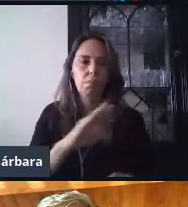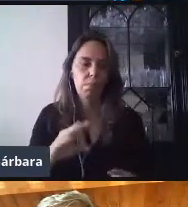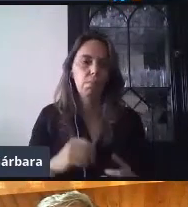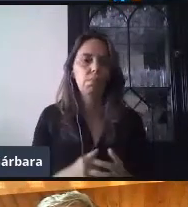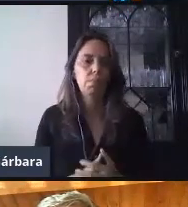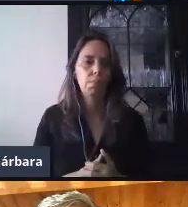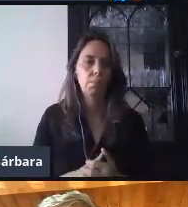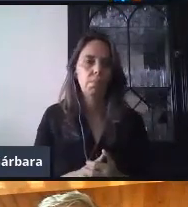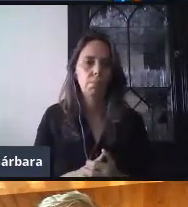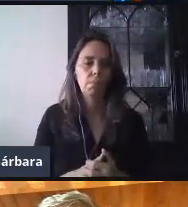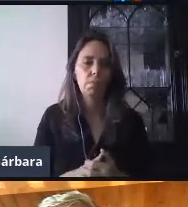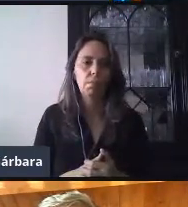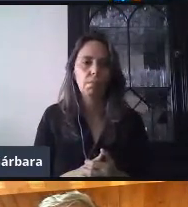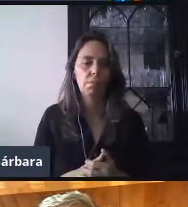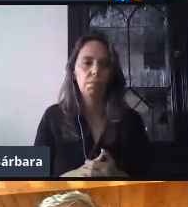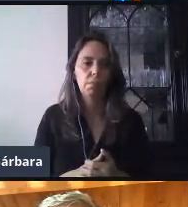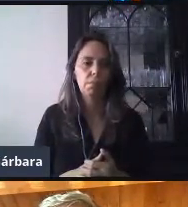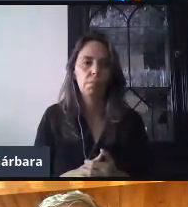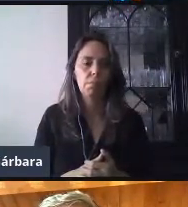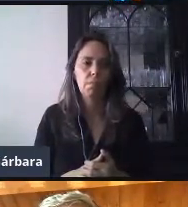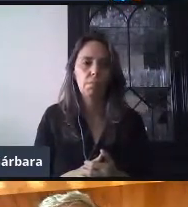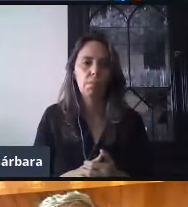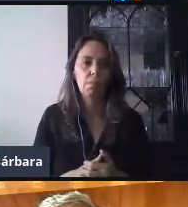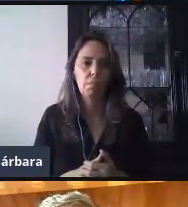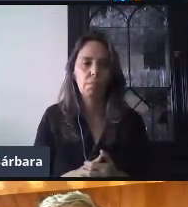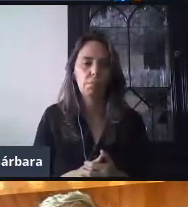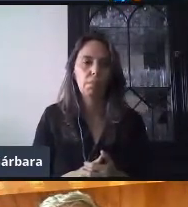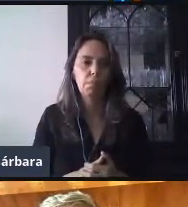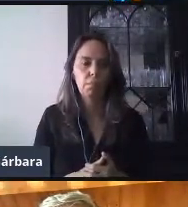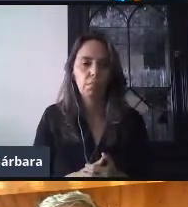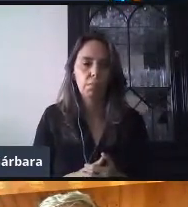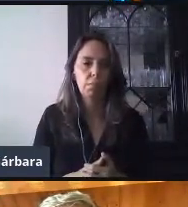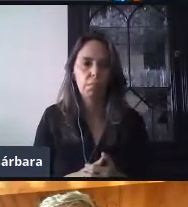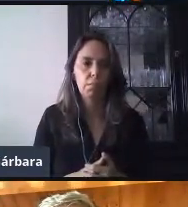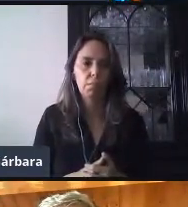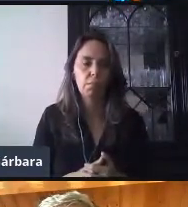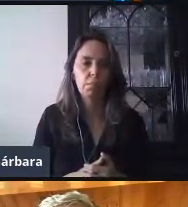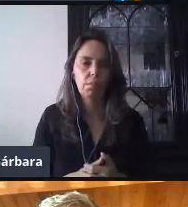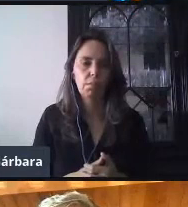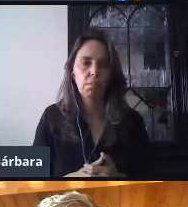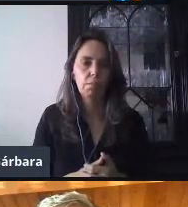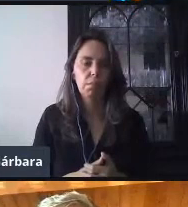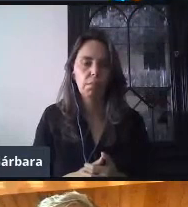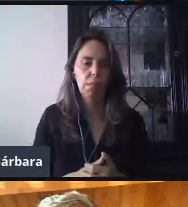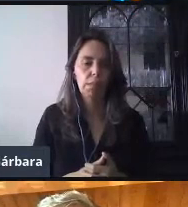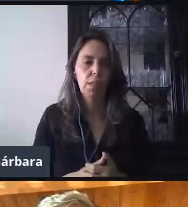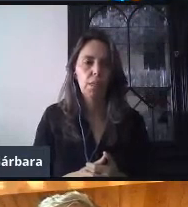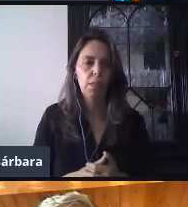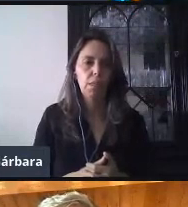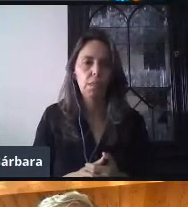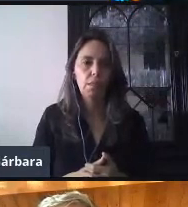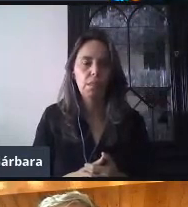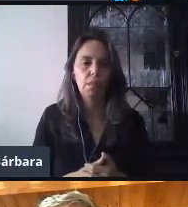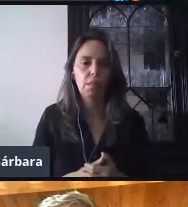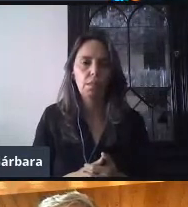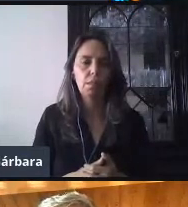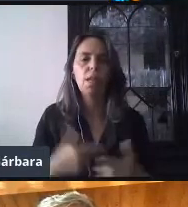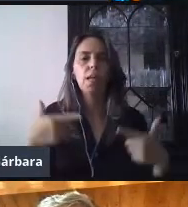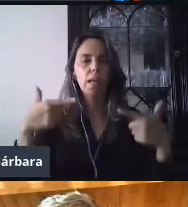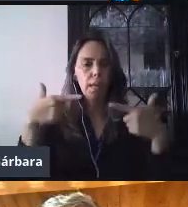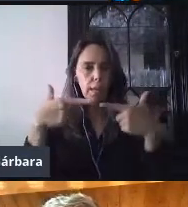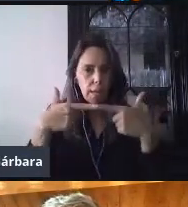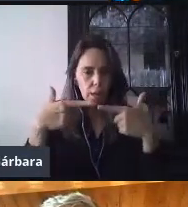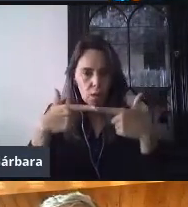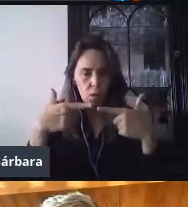hay esfuerzos importantes. Por ejemplo, el tema de Quantrix que en muchas escuelas ya está. El tema de Google,